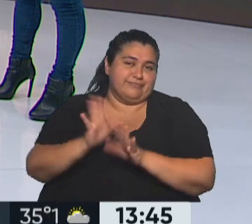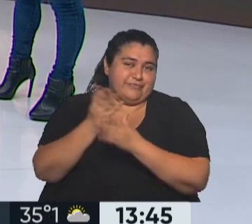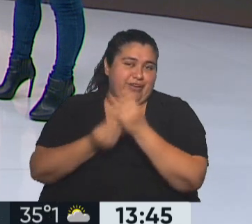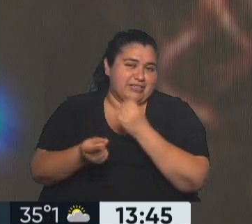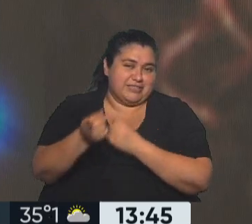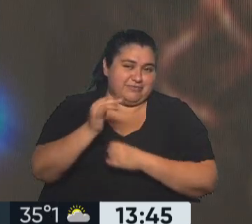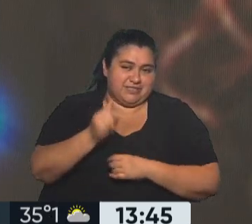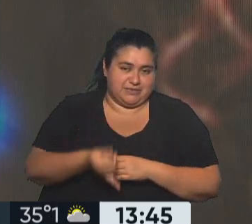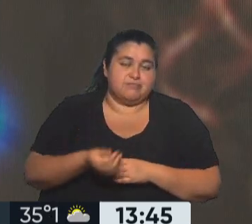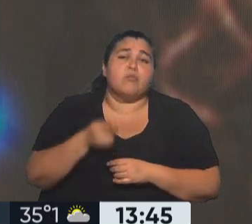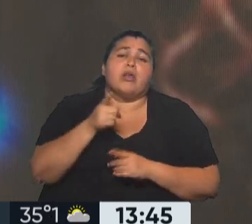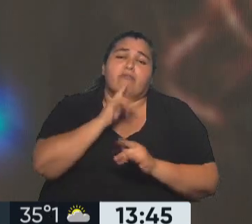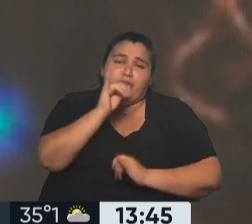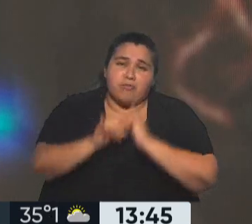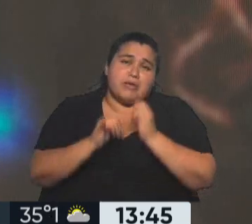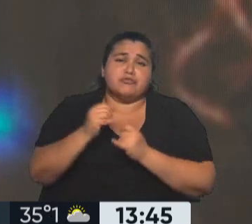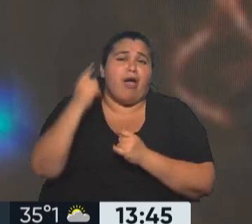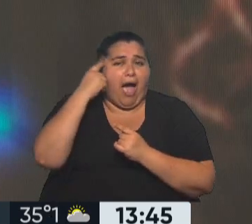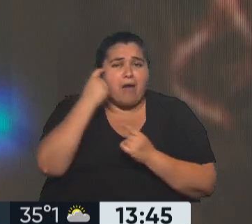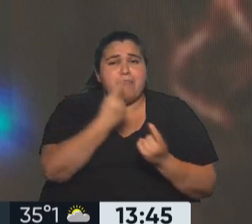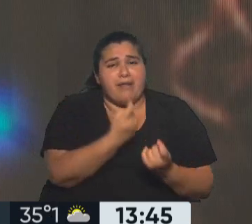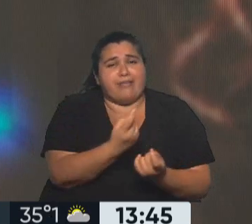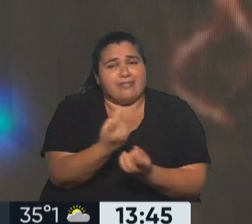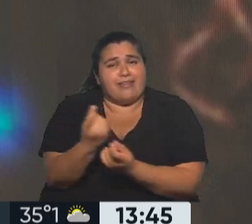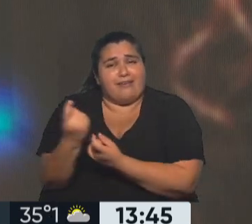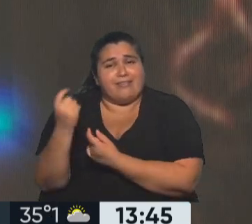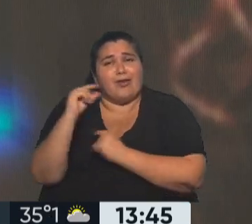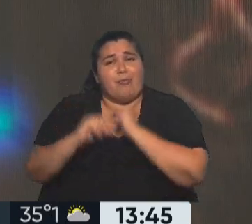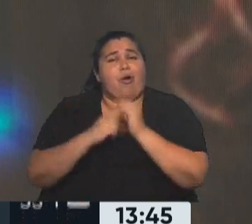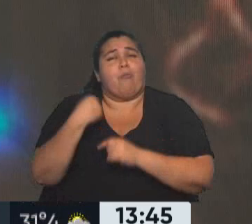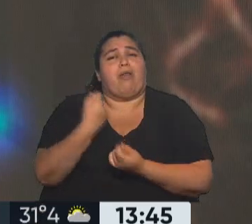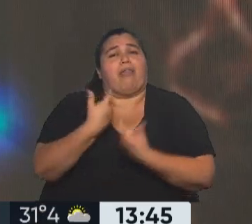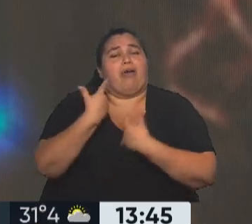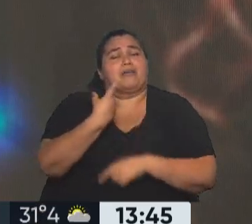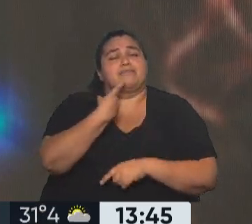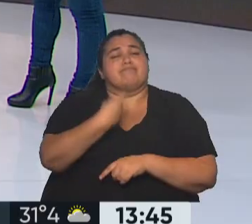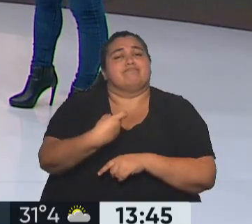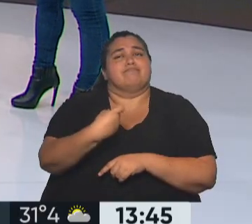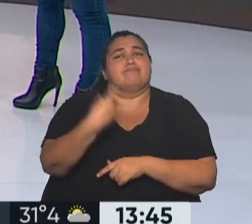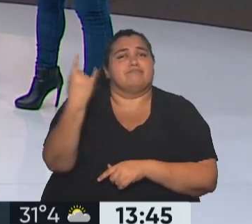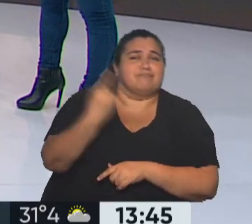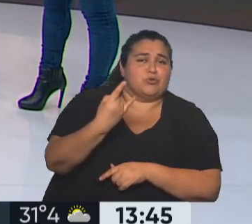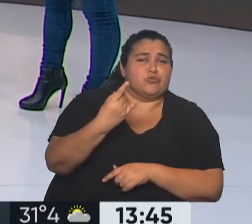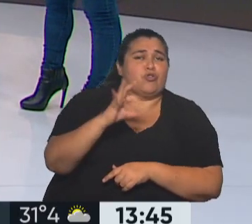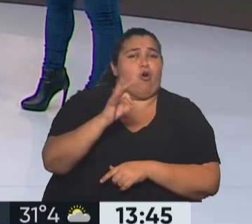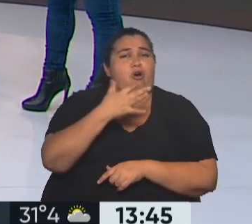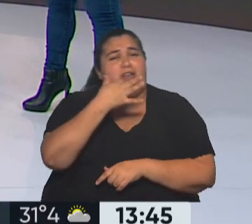aprendiendo dato a dato para tener más habilidades, para darnos cuenta si algo es trucho o no. Gracias, Irina. Seguimos así.